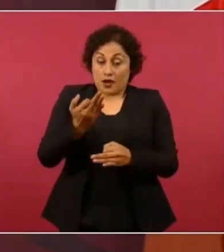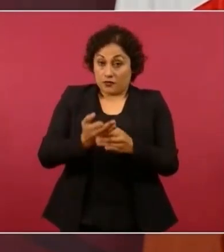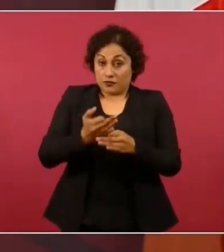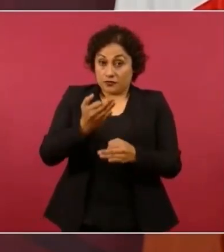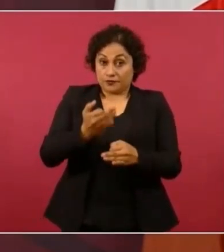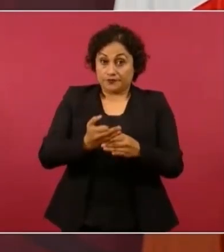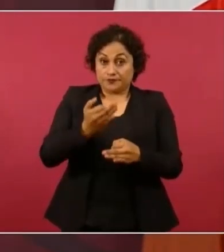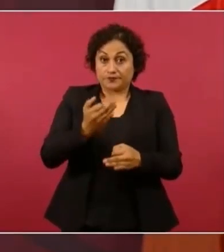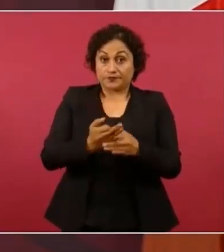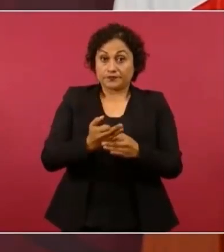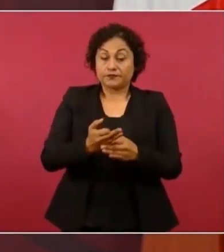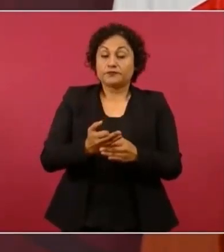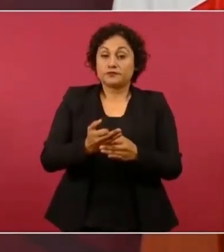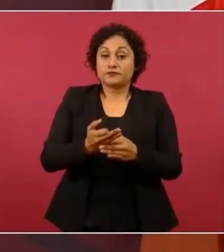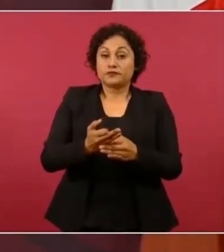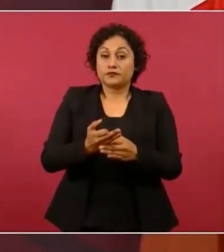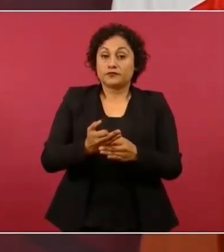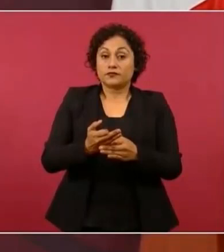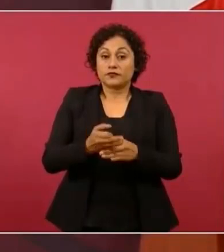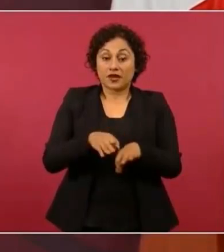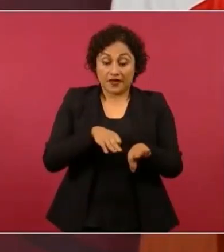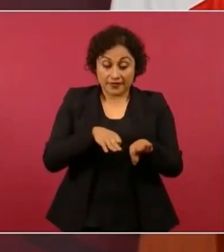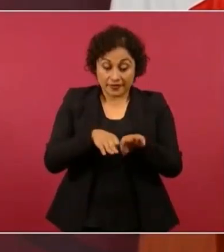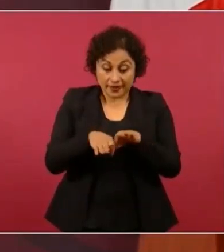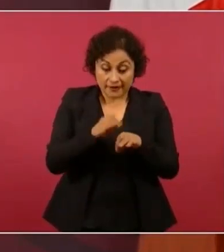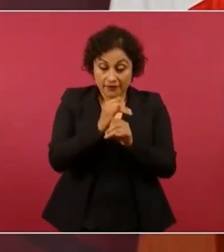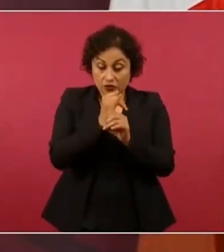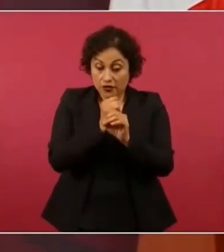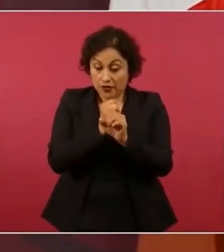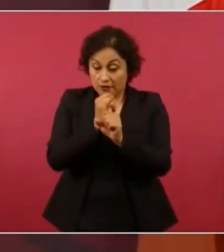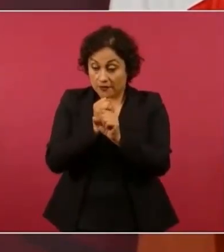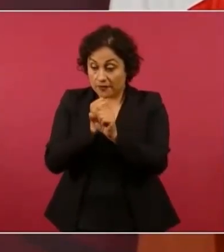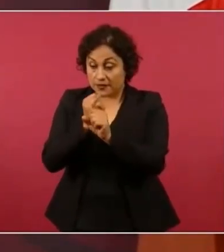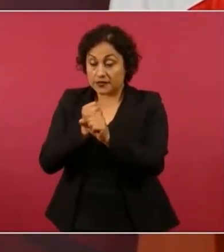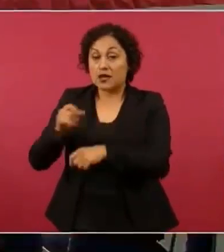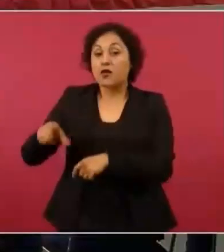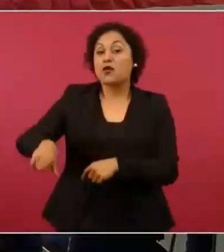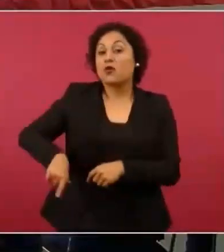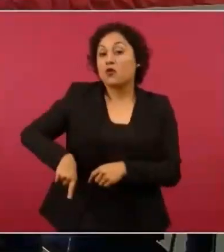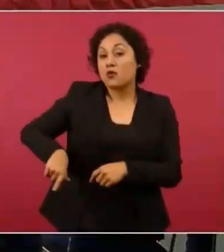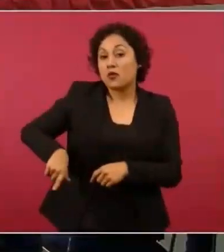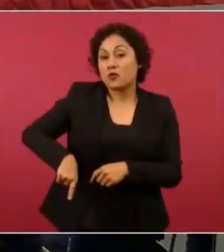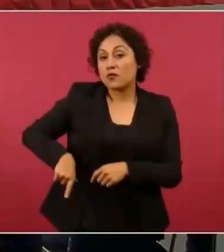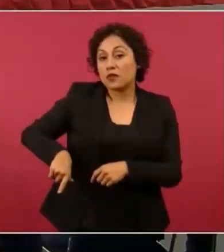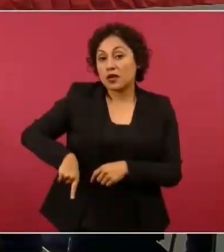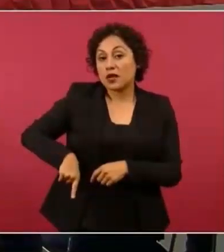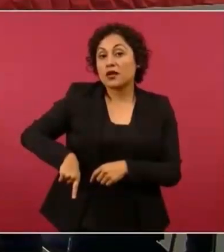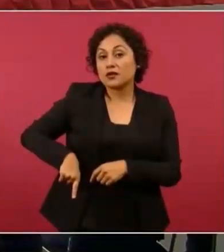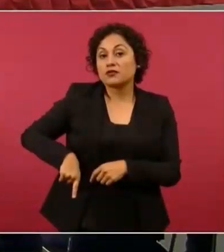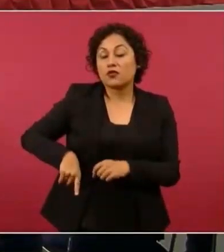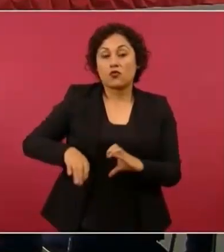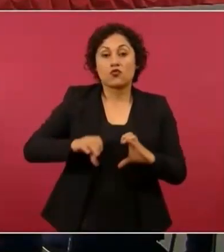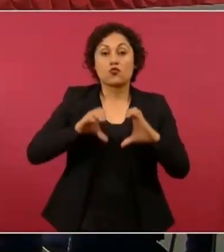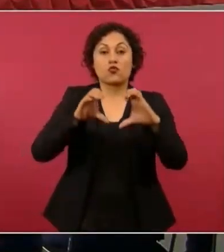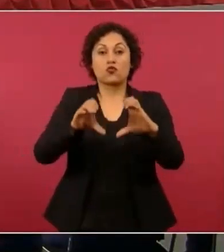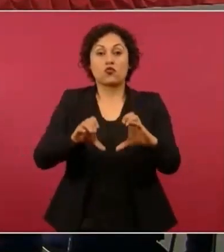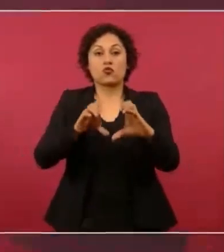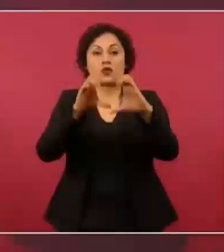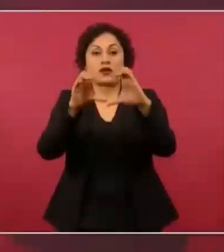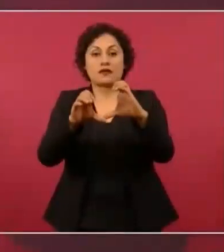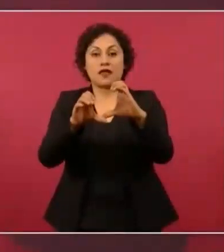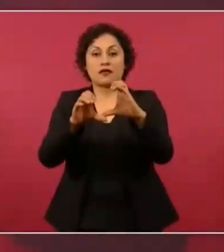con el propósito de prevenir actividades ilícitas en el sistema